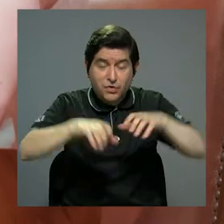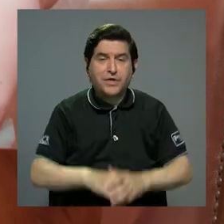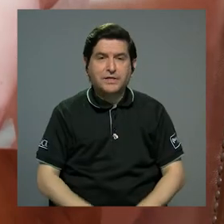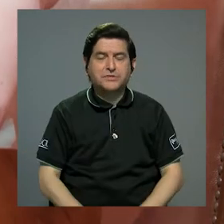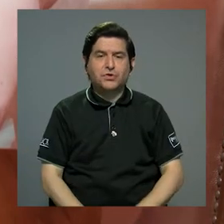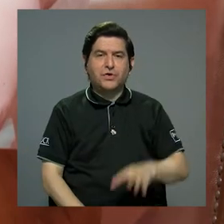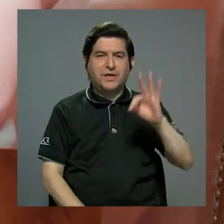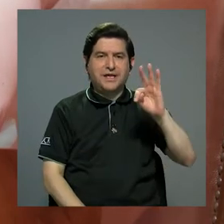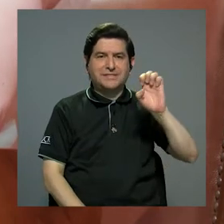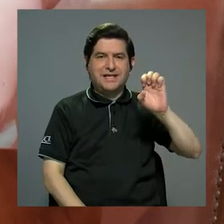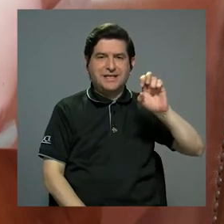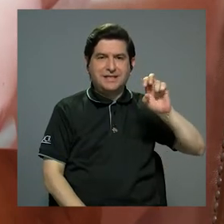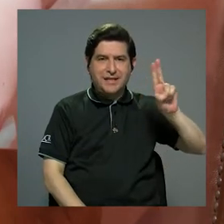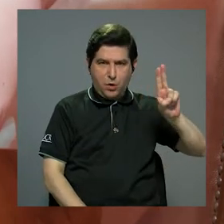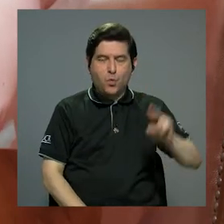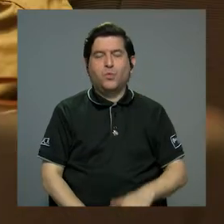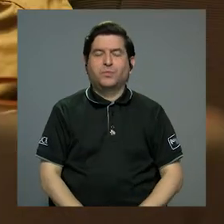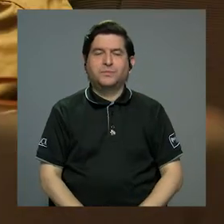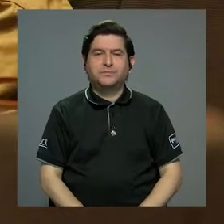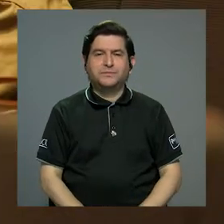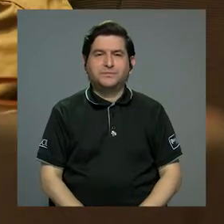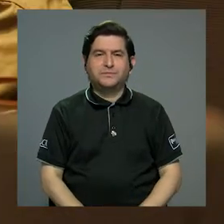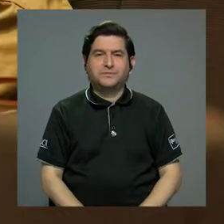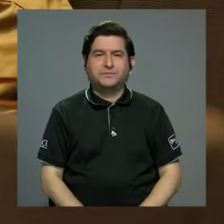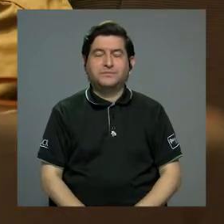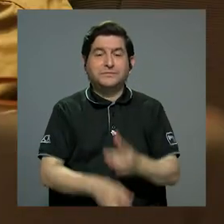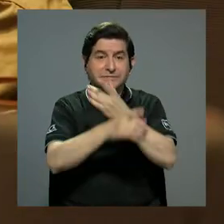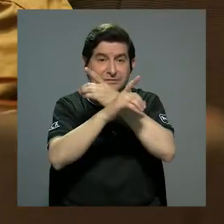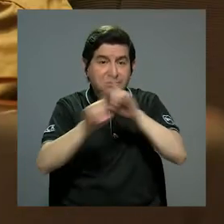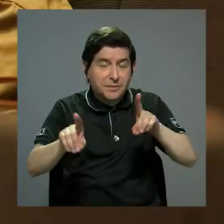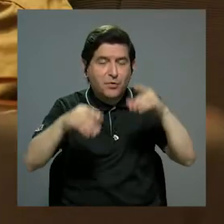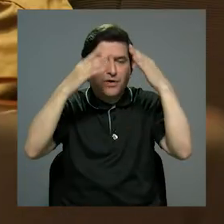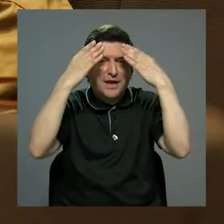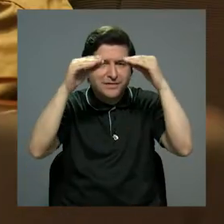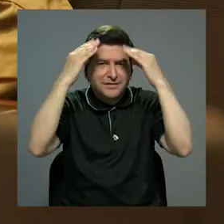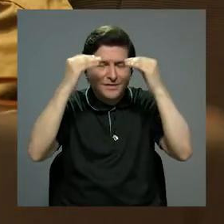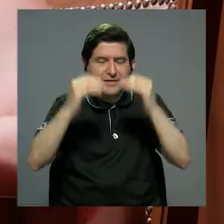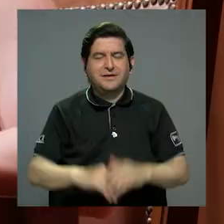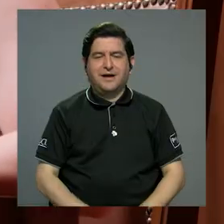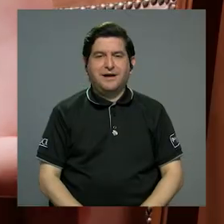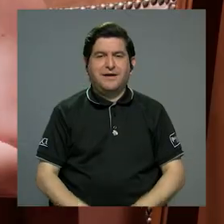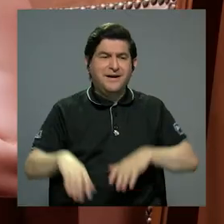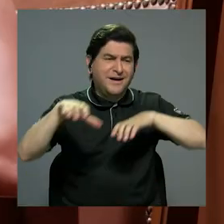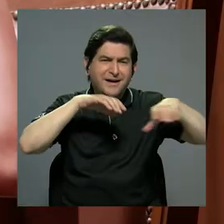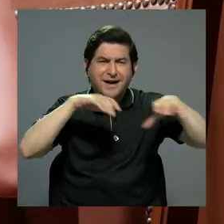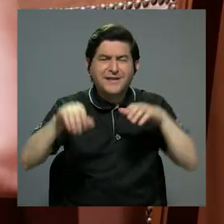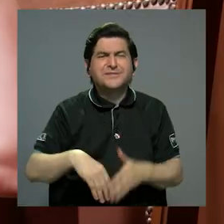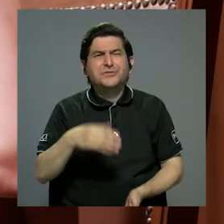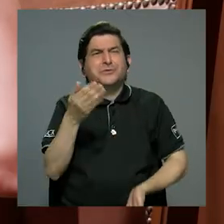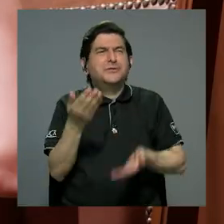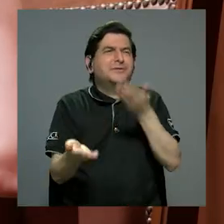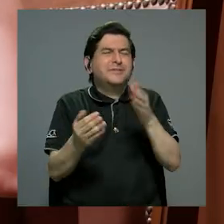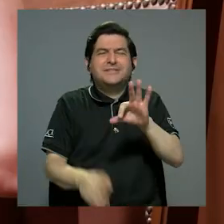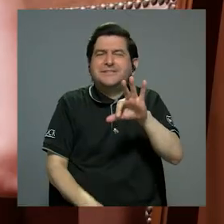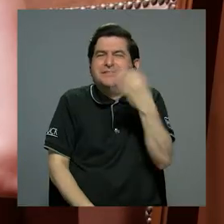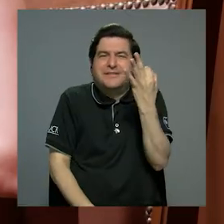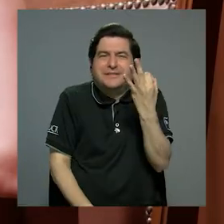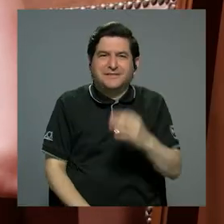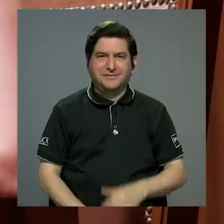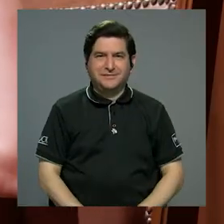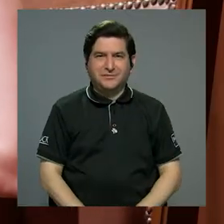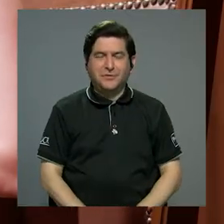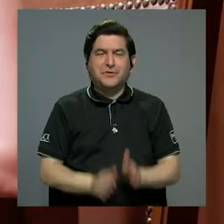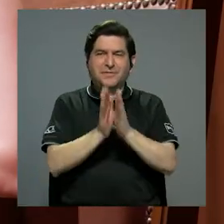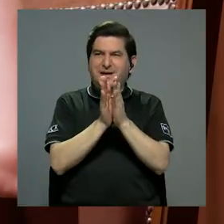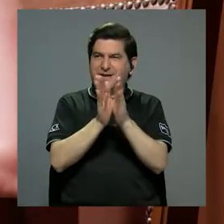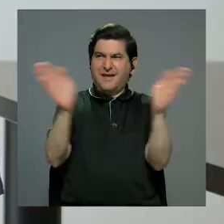democratizar la información. Son esas acciones que tal vez de una forma más general le podemos llegar al estudiantado que tal vez no quiere tanto esta